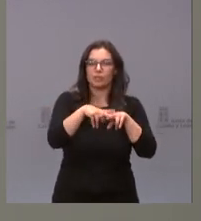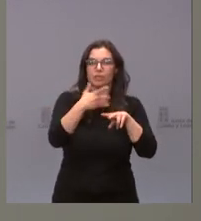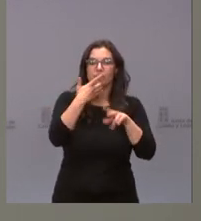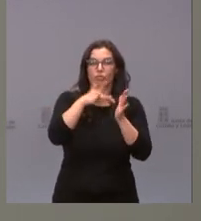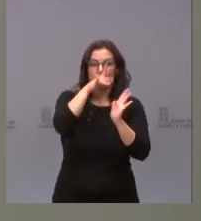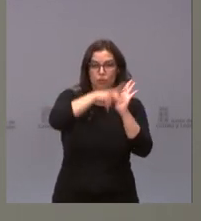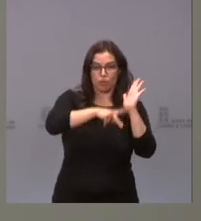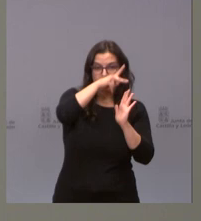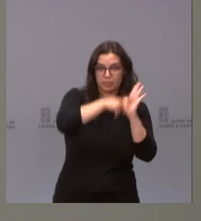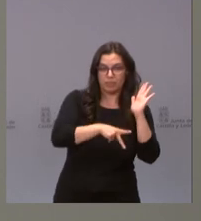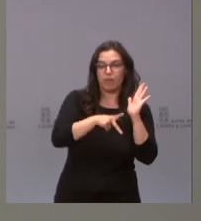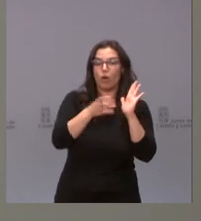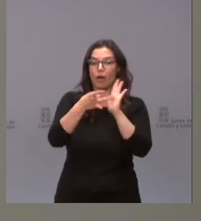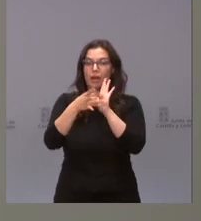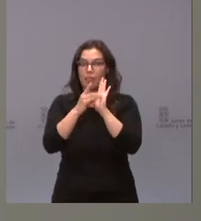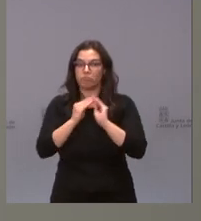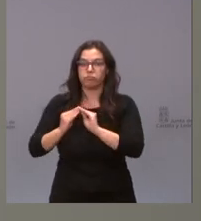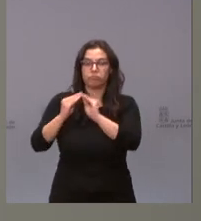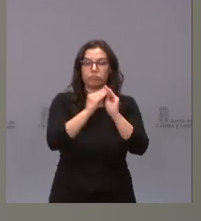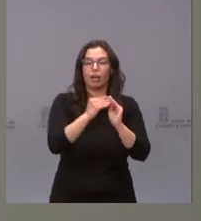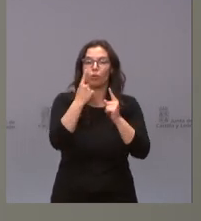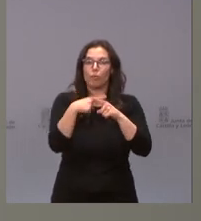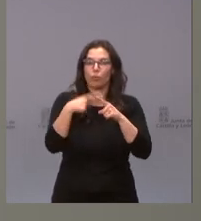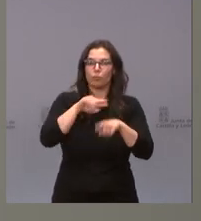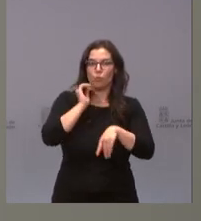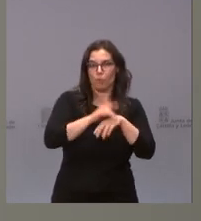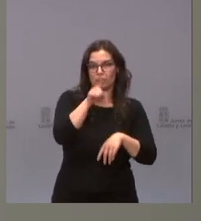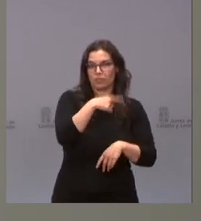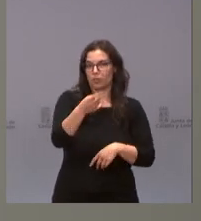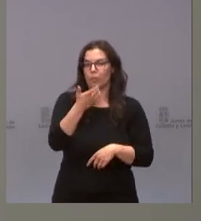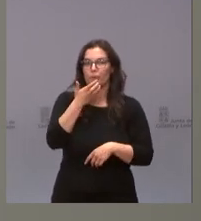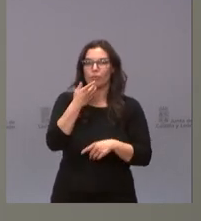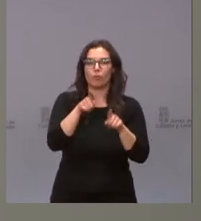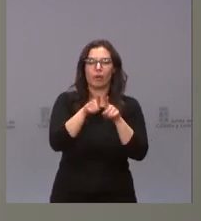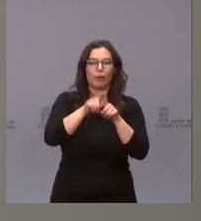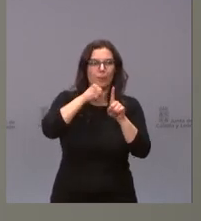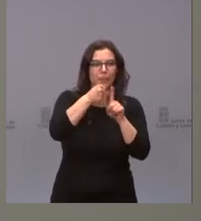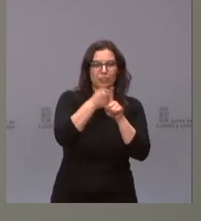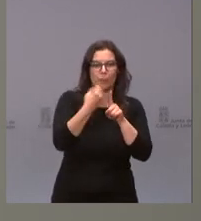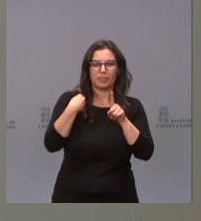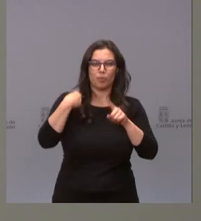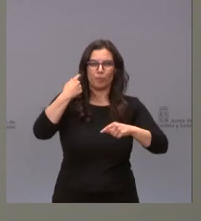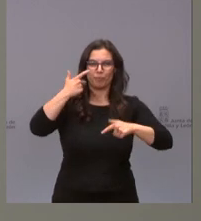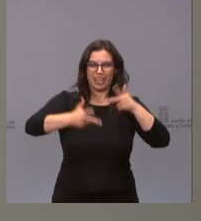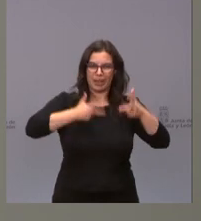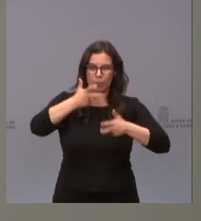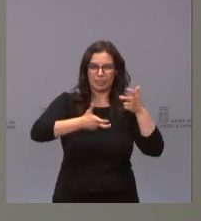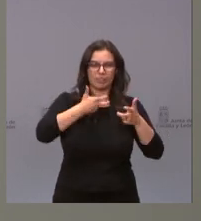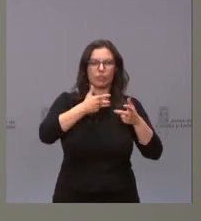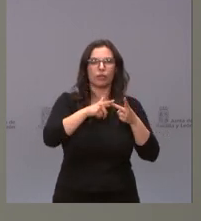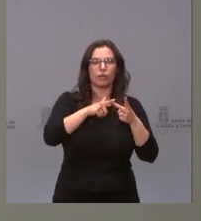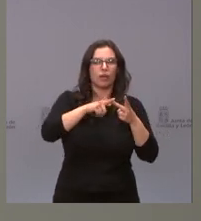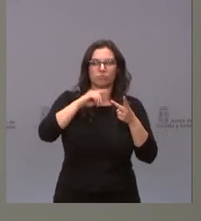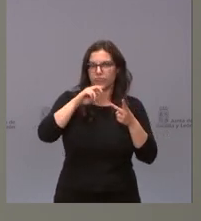de la normativa y de los estándares de calidad de determinados productos, tales como medidores de presión, de neumáticos, productos aislantes térmicos y los